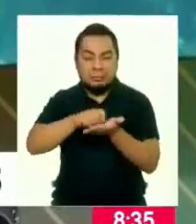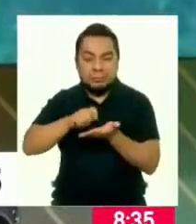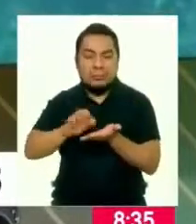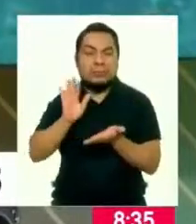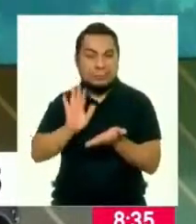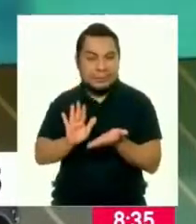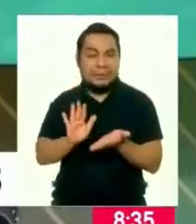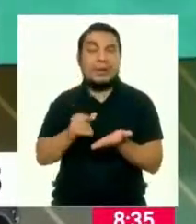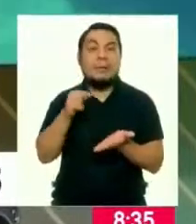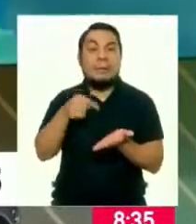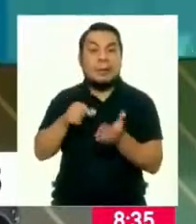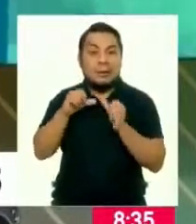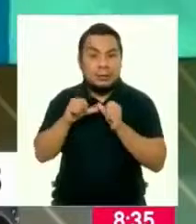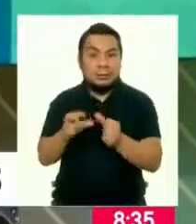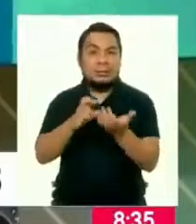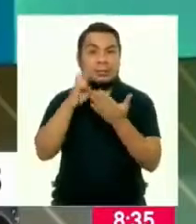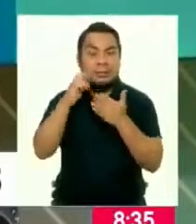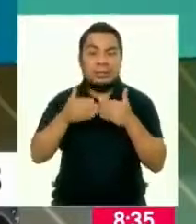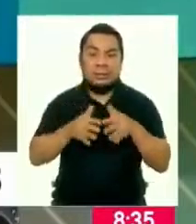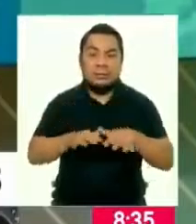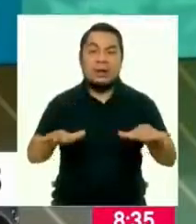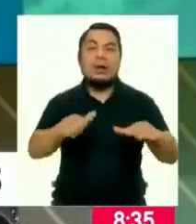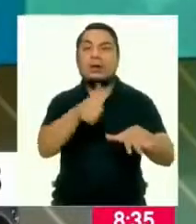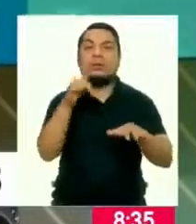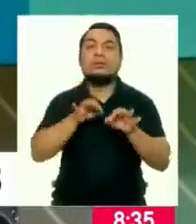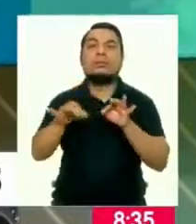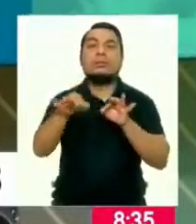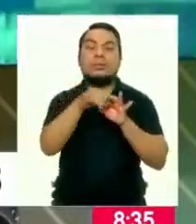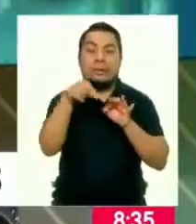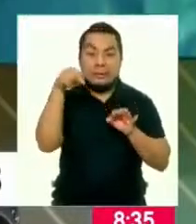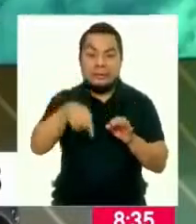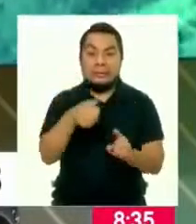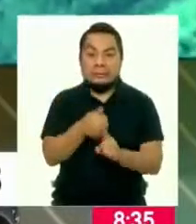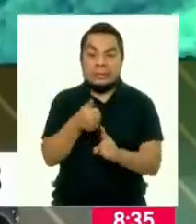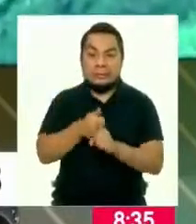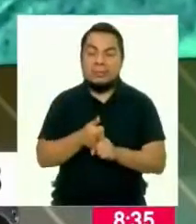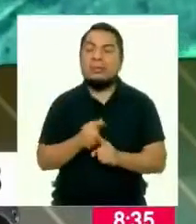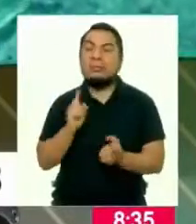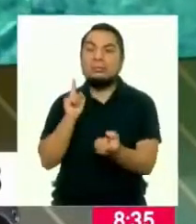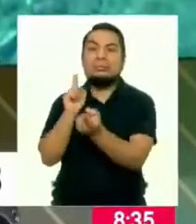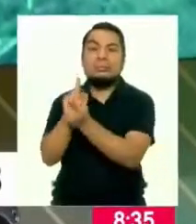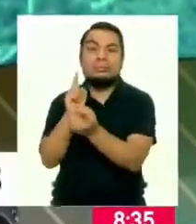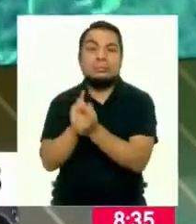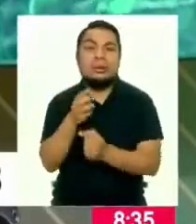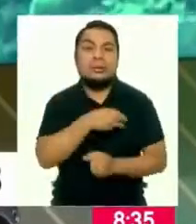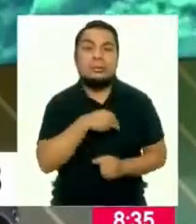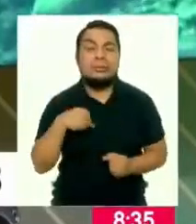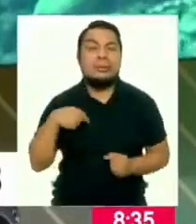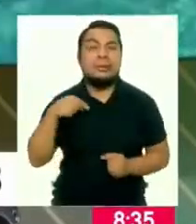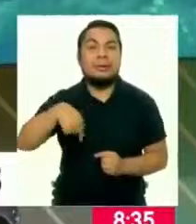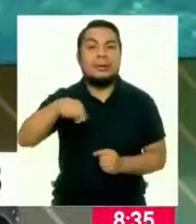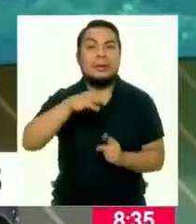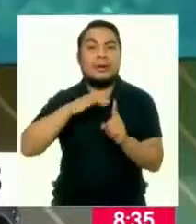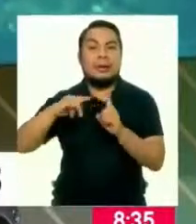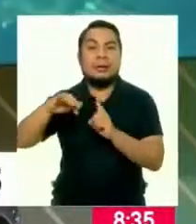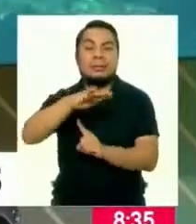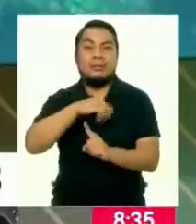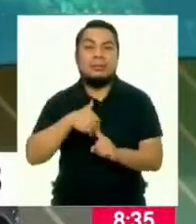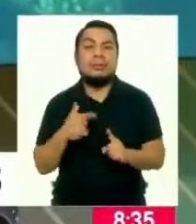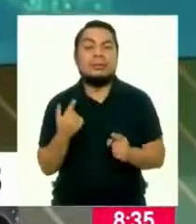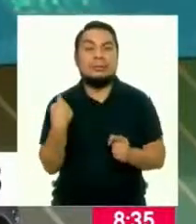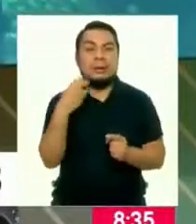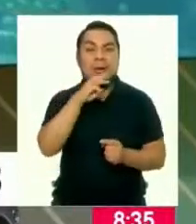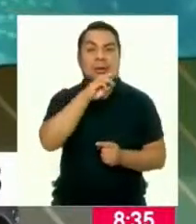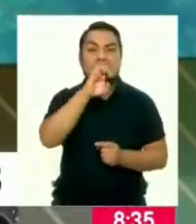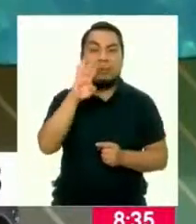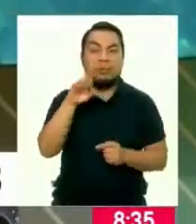iniciativa de continuar con este proyecto para extender hacia otras regiones. Entonces, a través del Ministerio del Ambiente, a través de nuestra